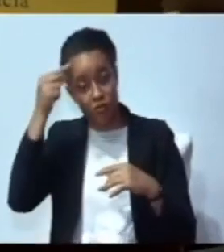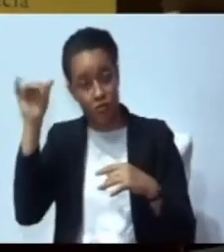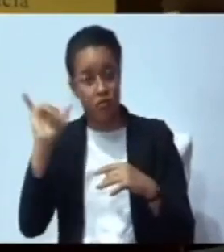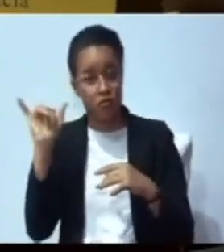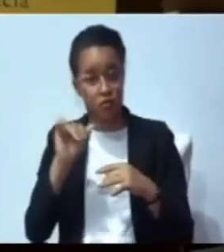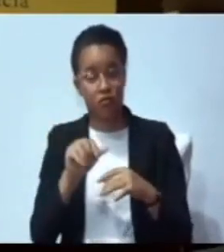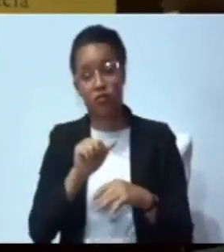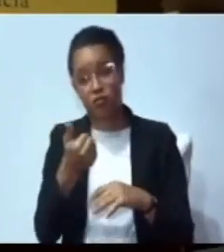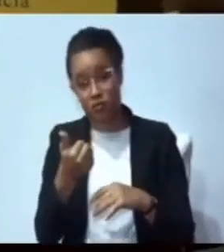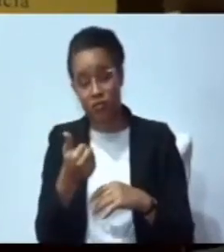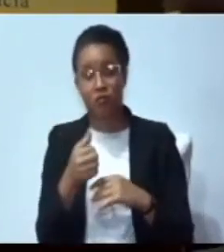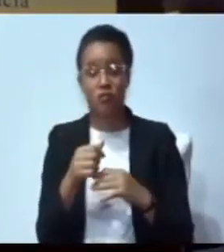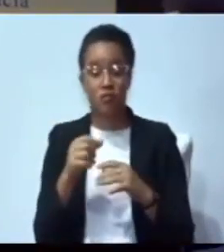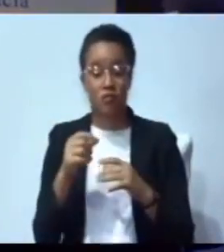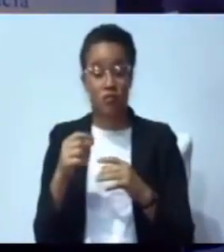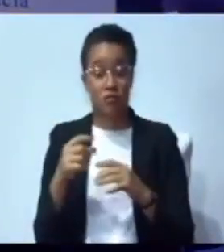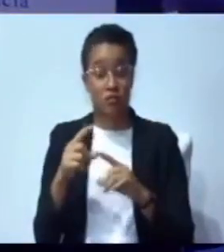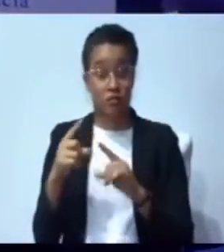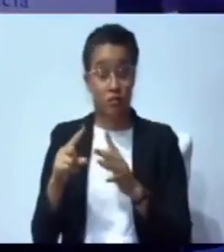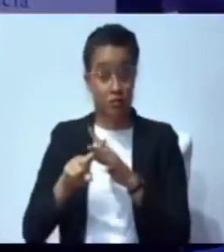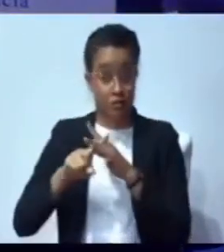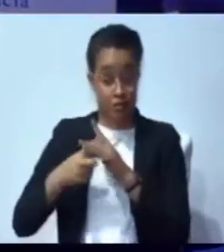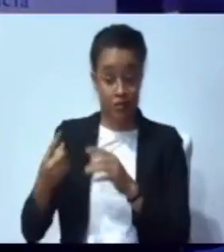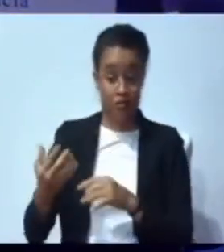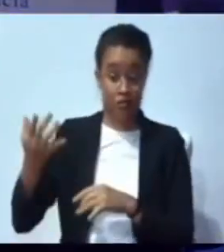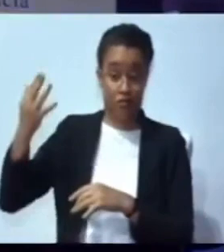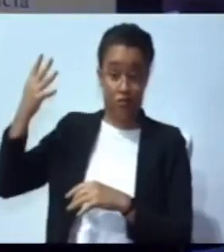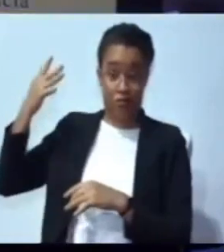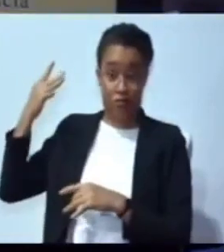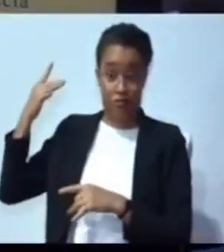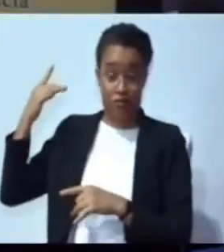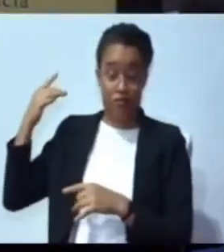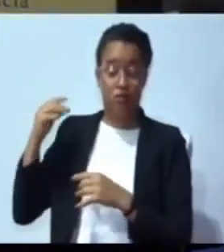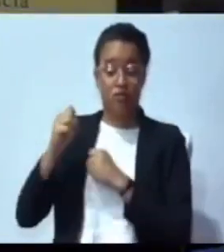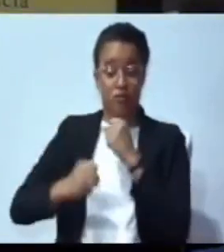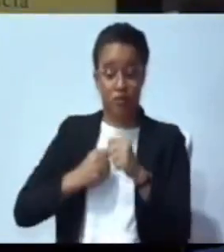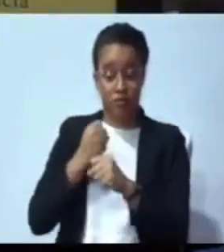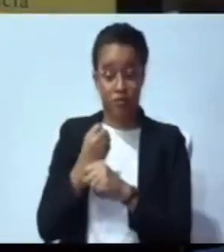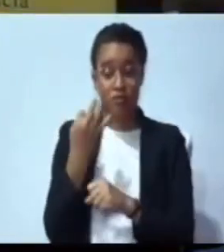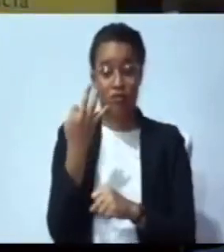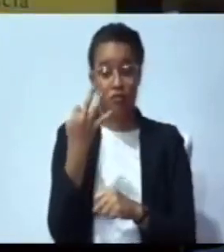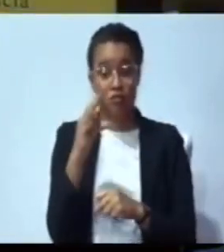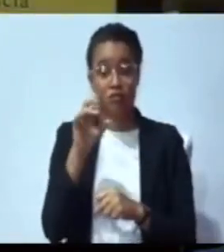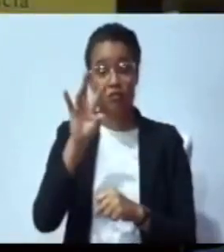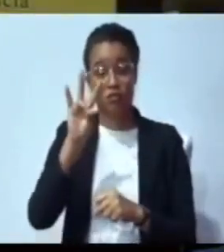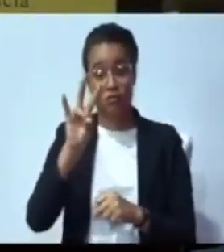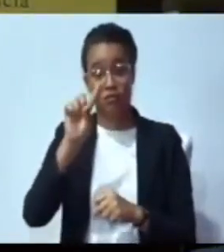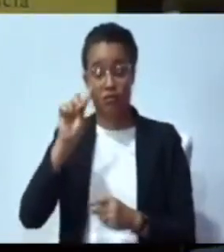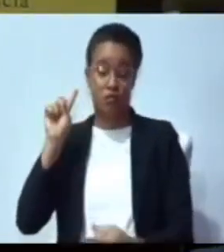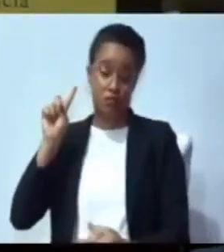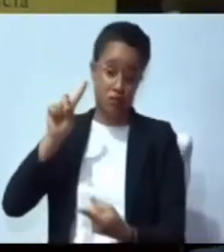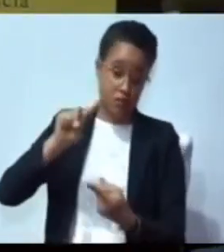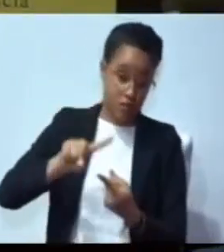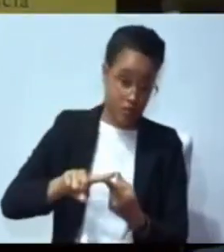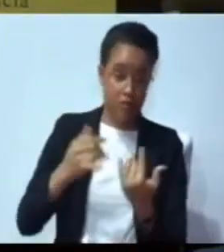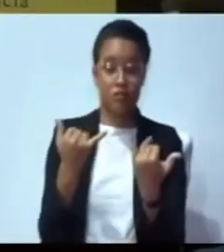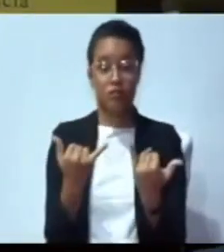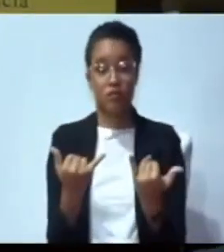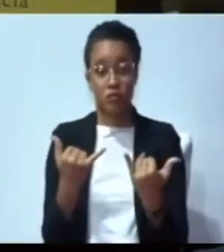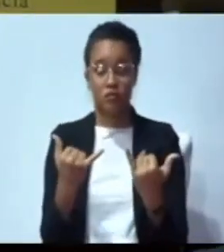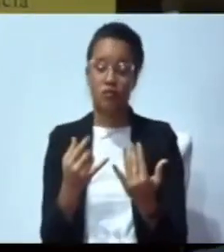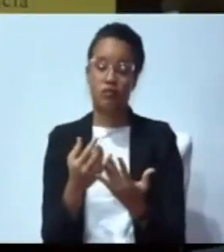van desde el año 1971 hasta la fecha en beneficios de muchos dominicanos y